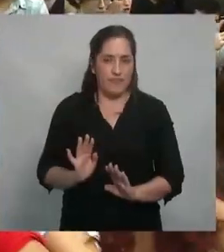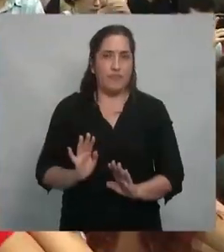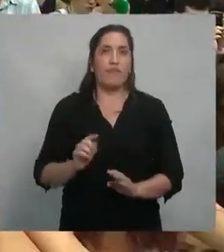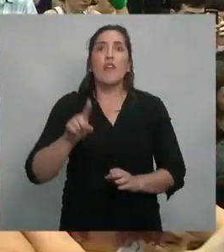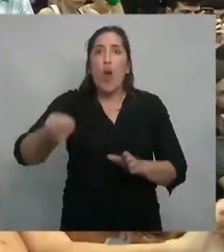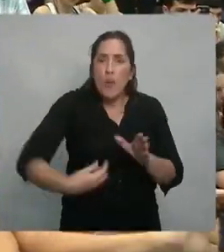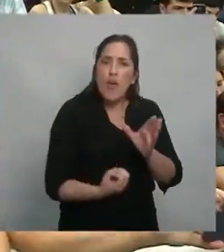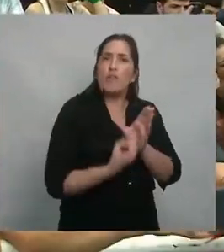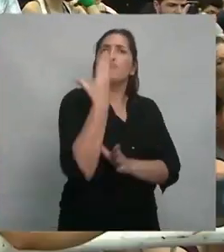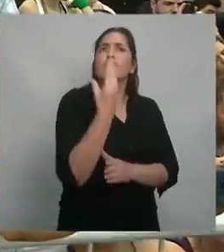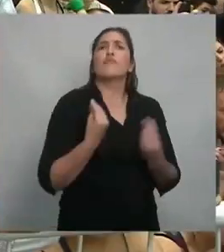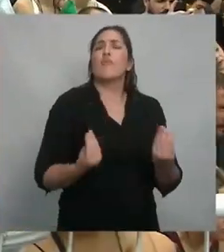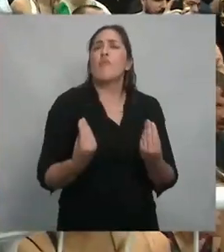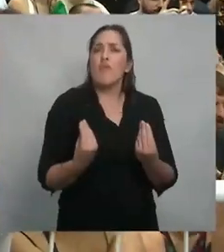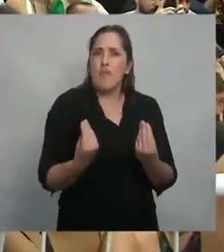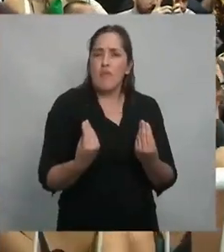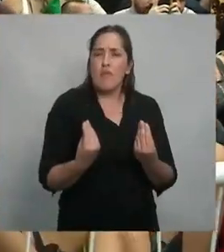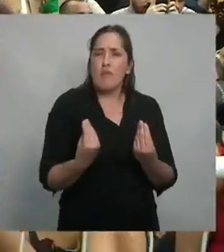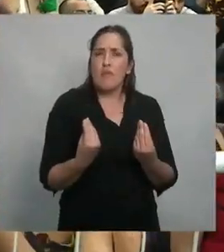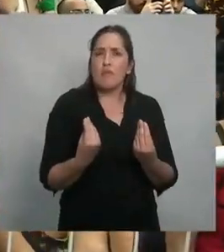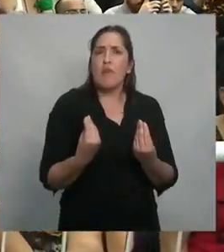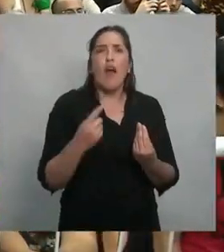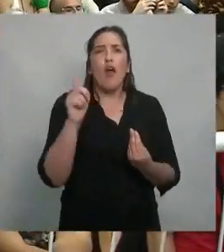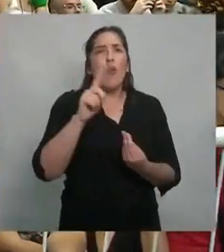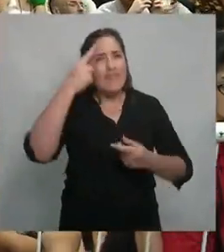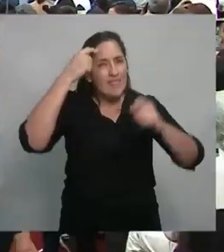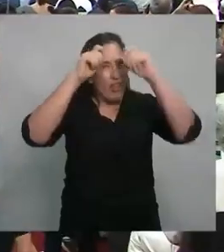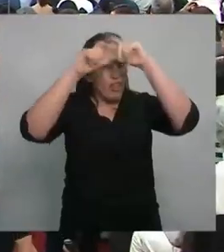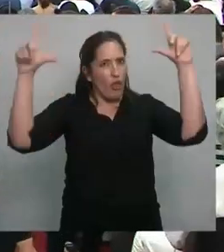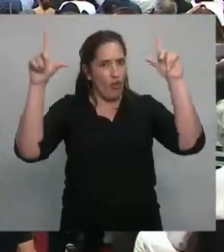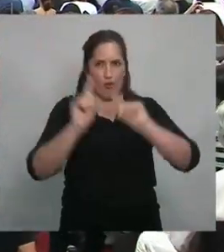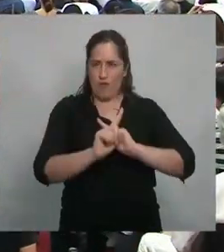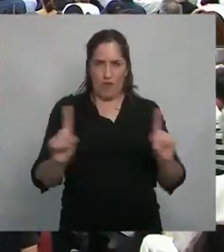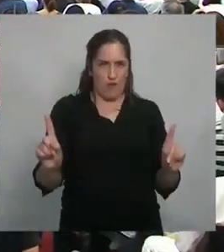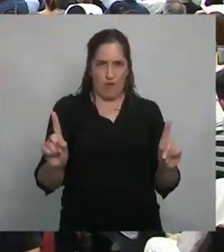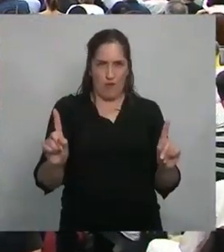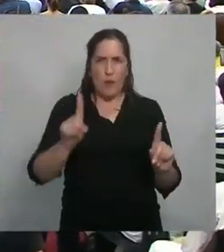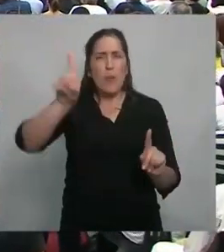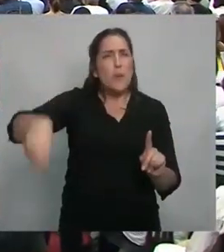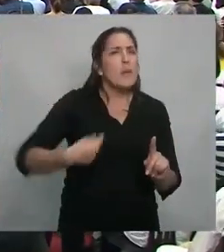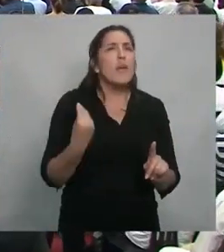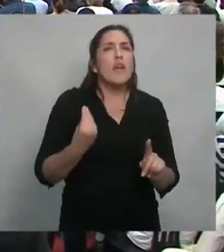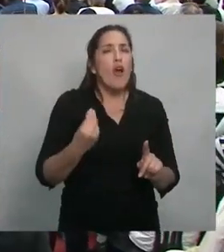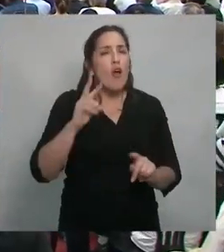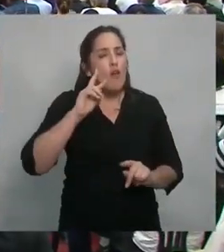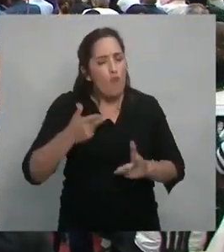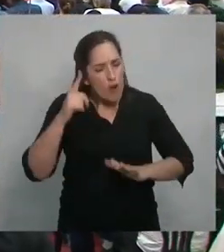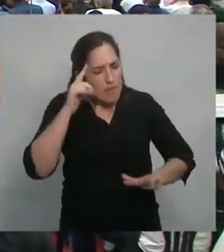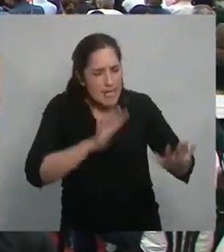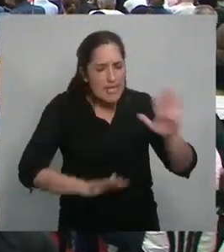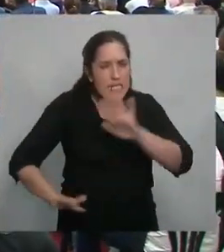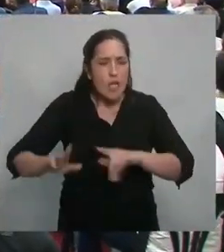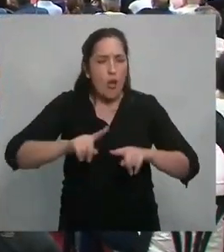surge entonces no como una ideología, surge, reitero, como una construcción